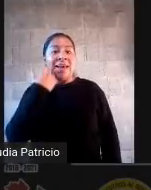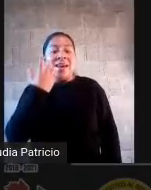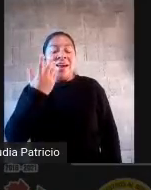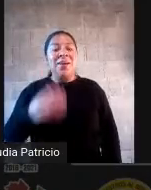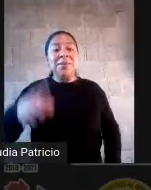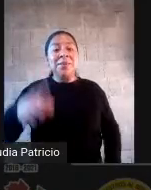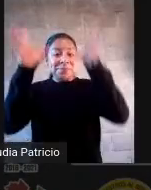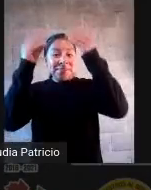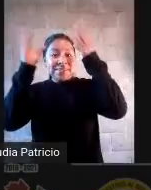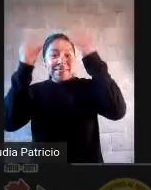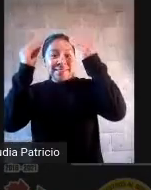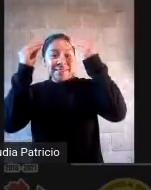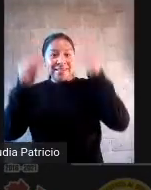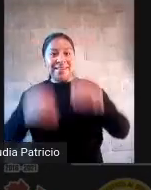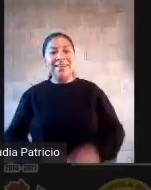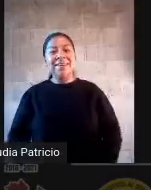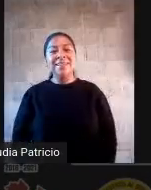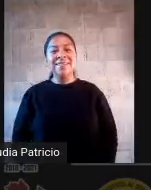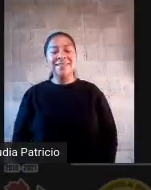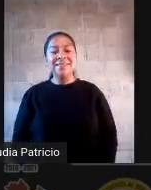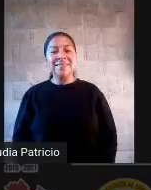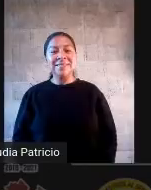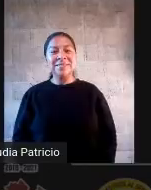Muy bien. Vean cómo va cambiando.